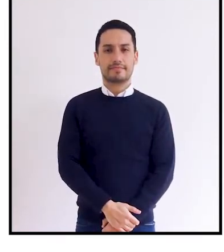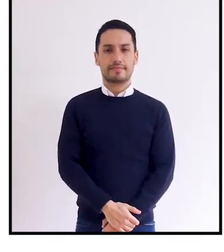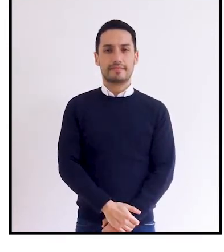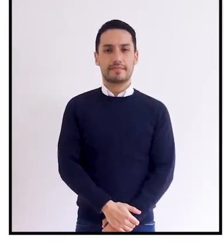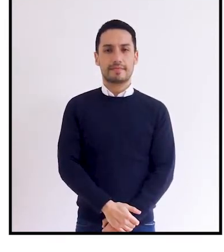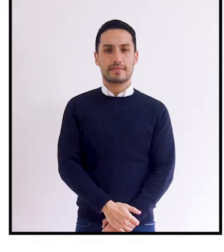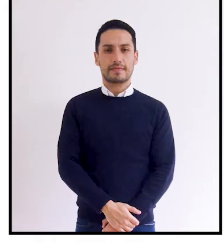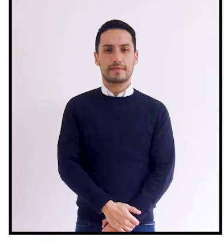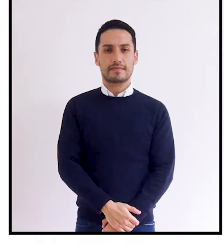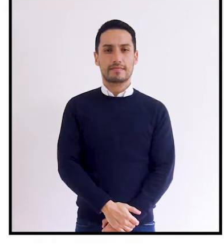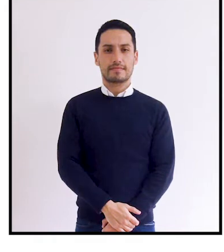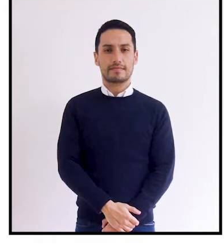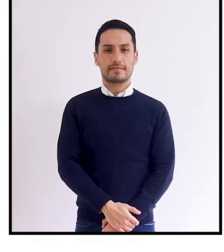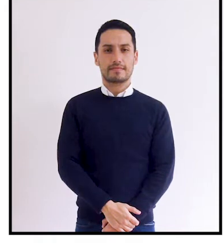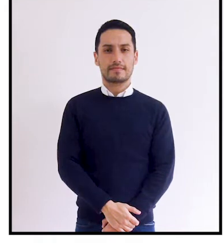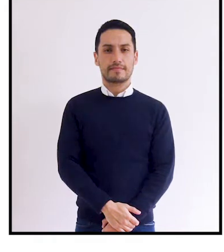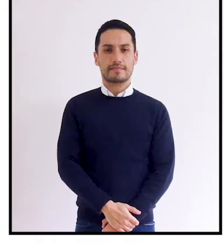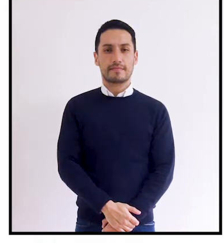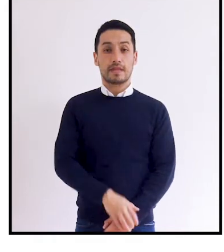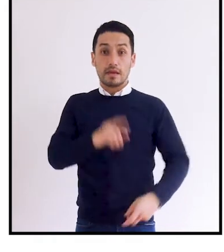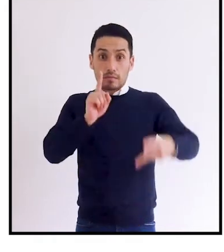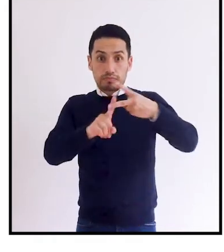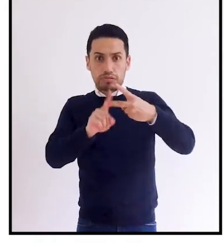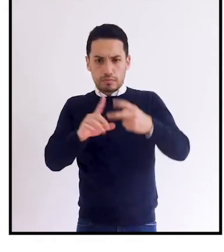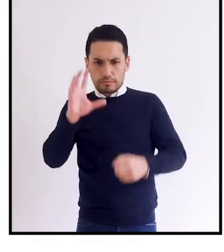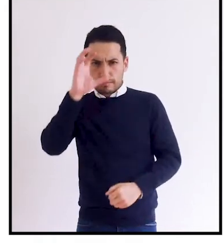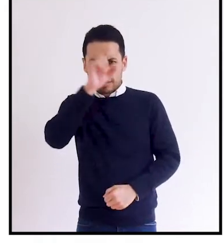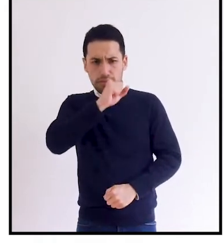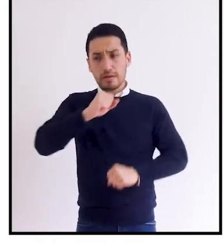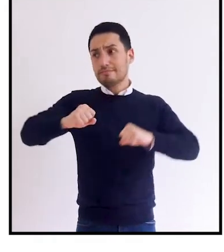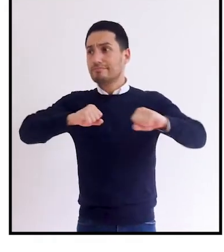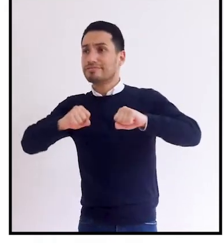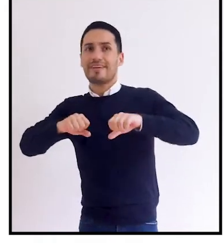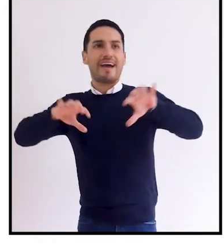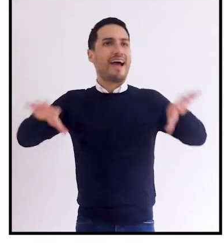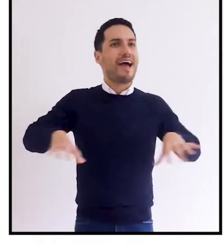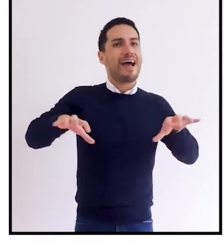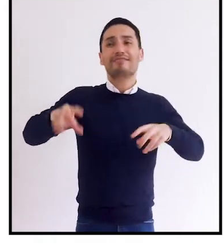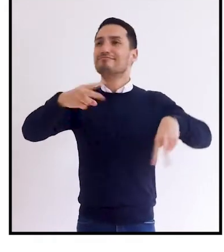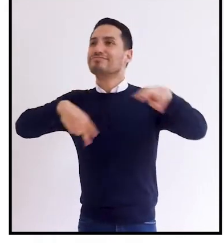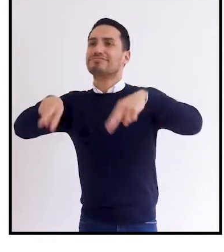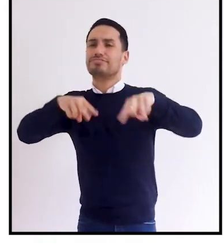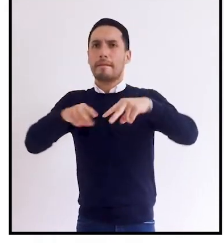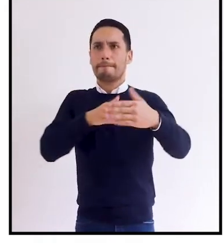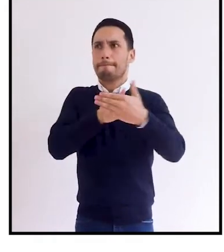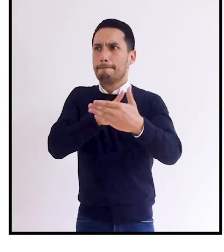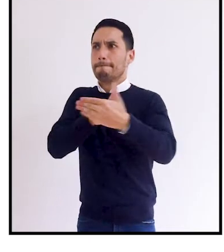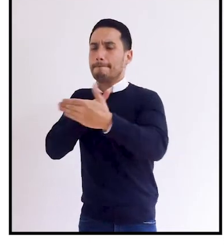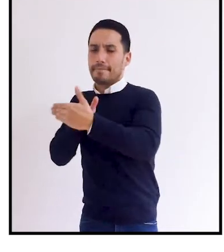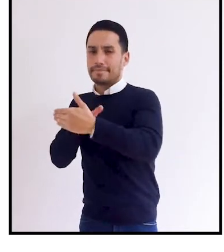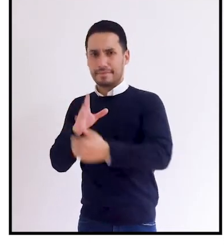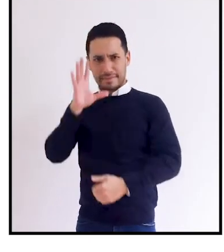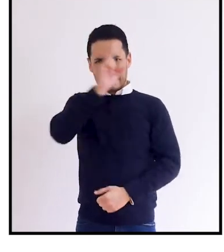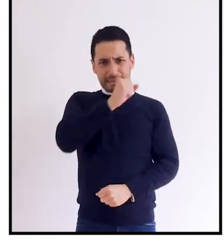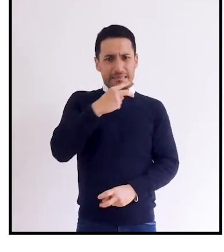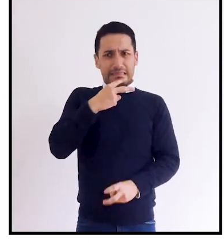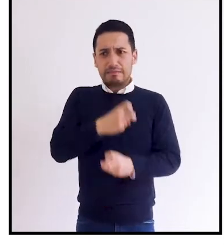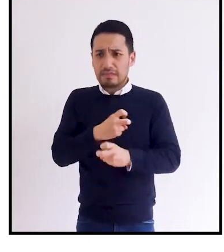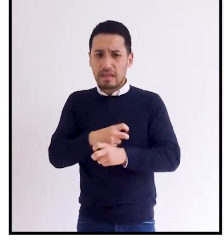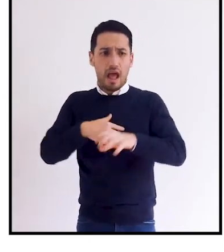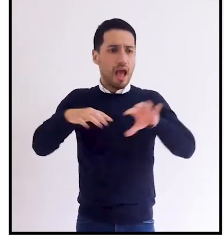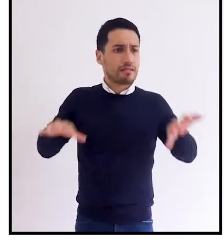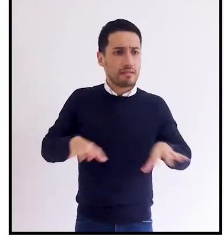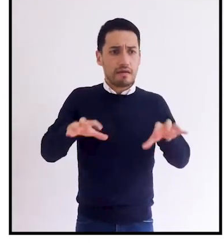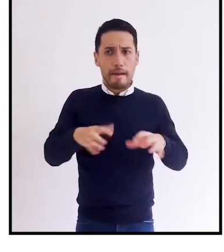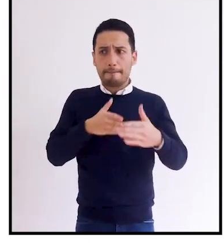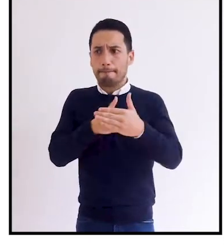Valoración de las limitaciones en la actividad y restricciones en la participación. Busca identificar las dificultades para desarrollar